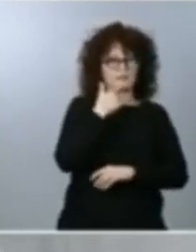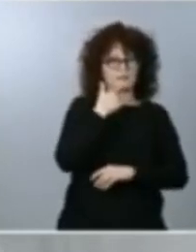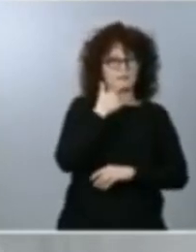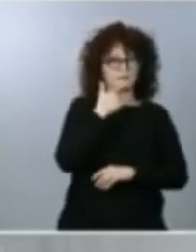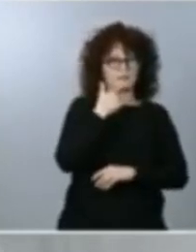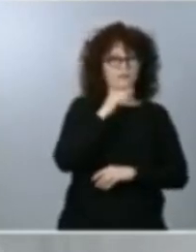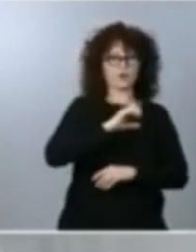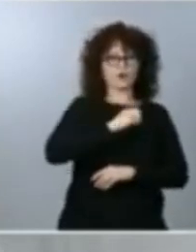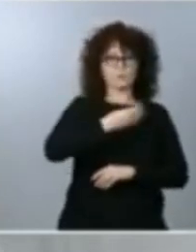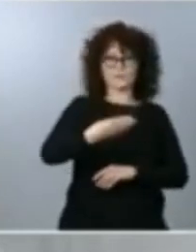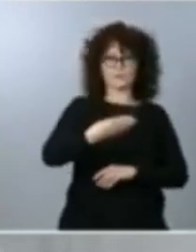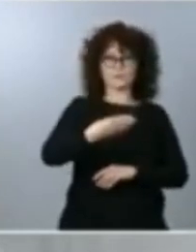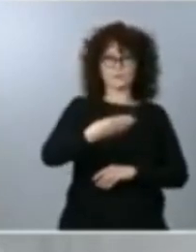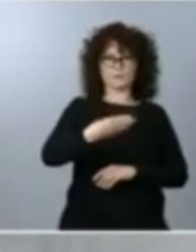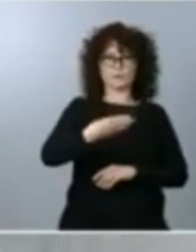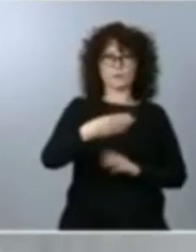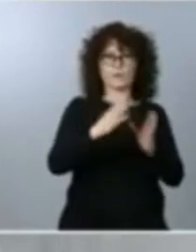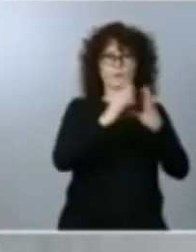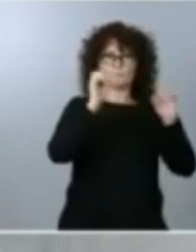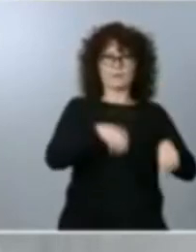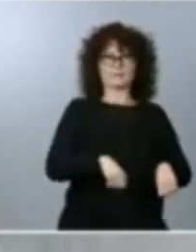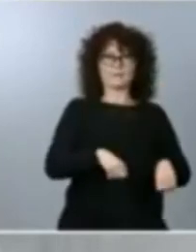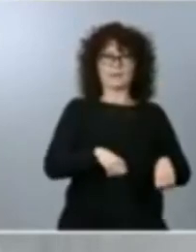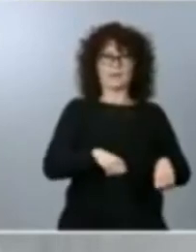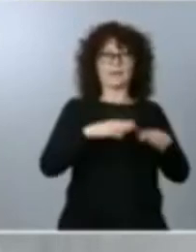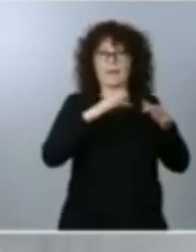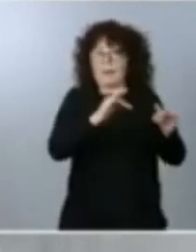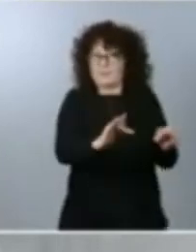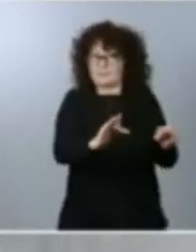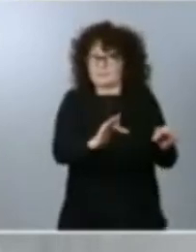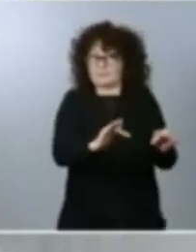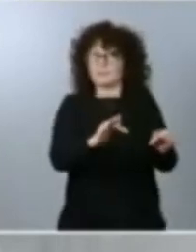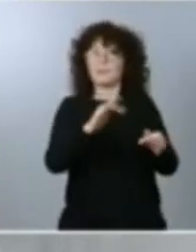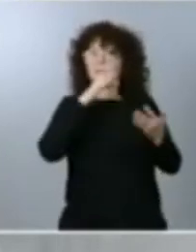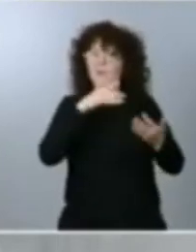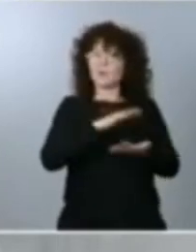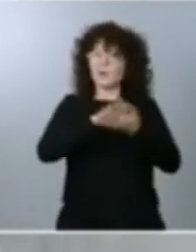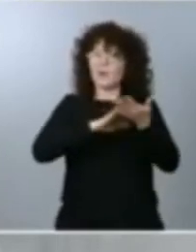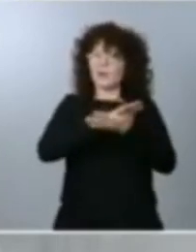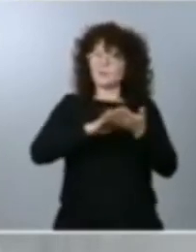jamás a que ahora estemos hablando de normalización democrática